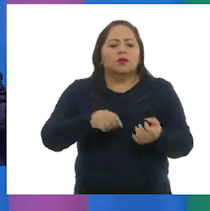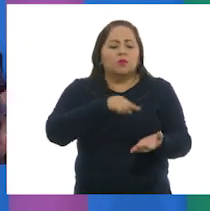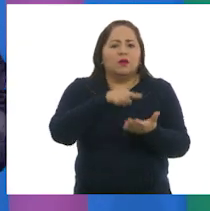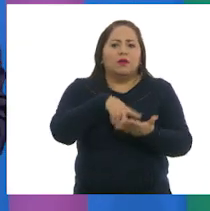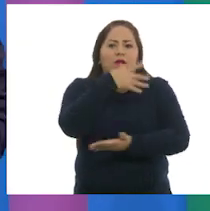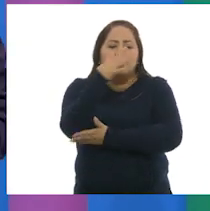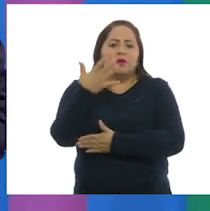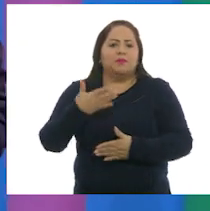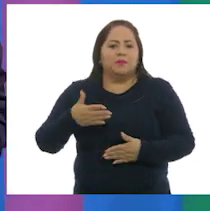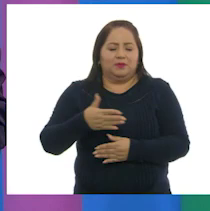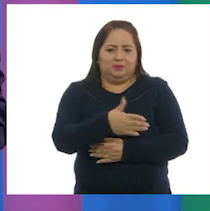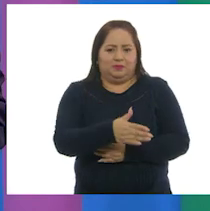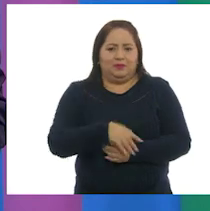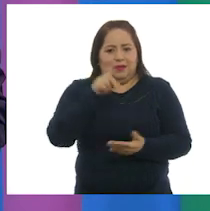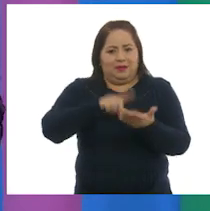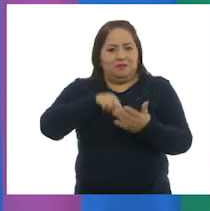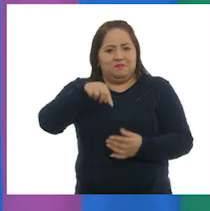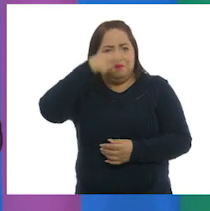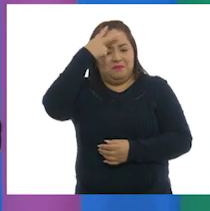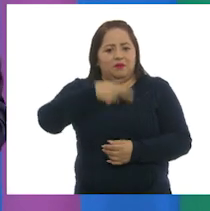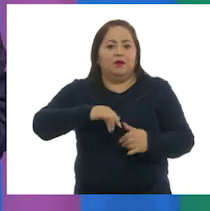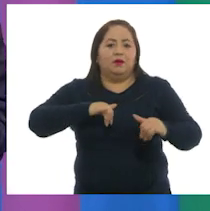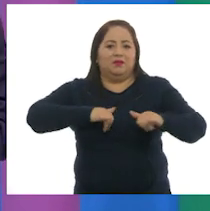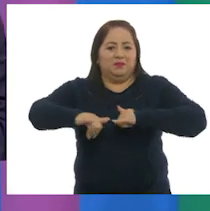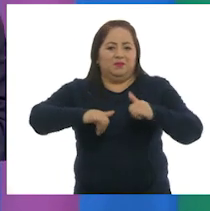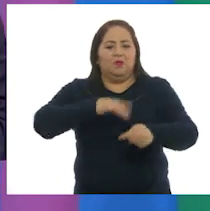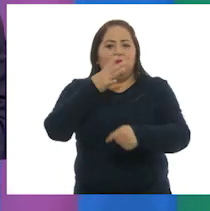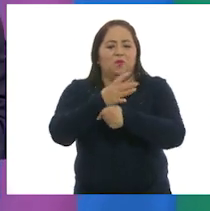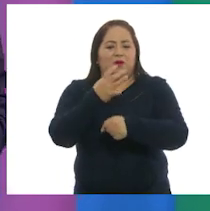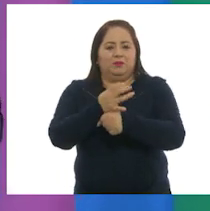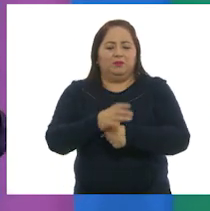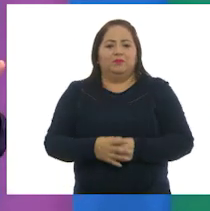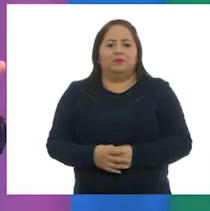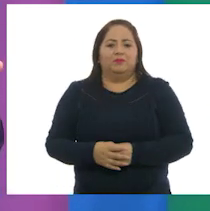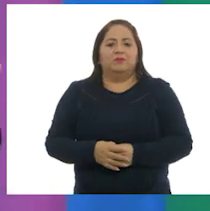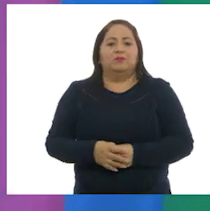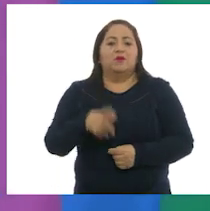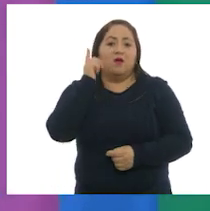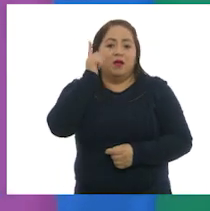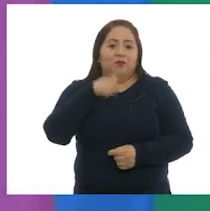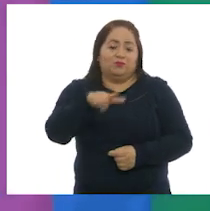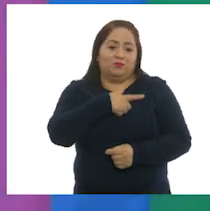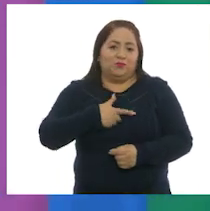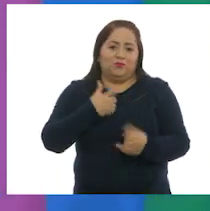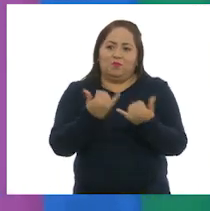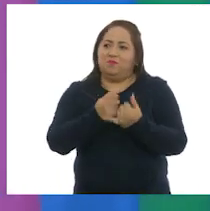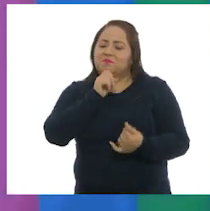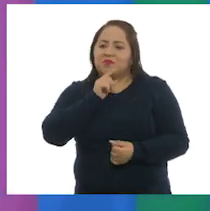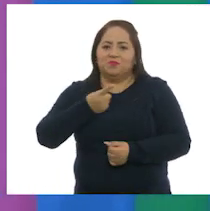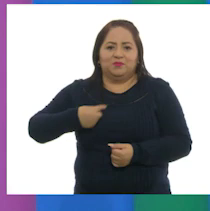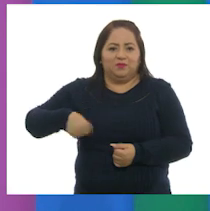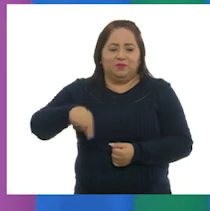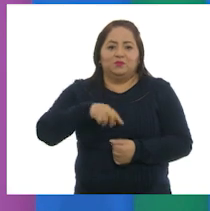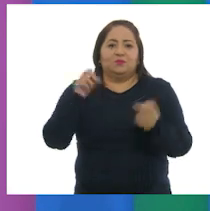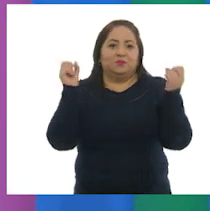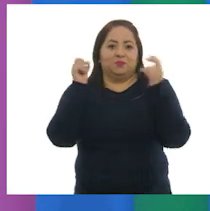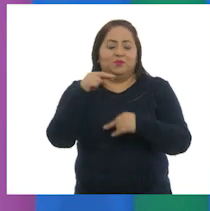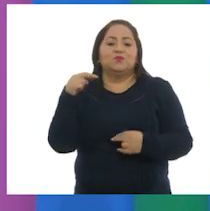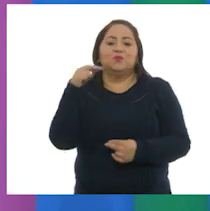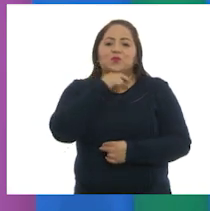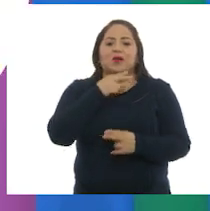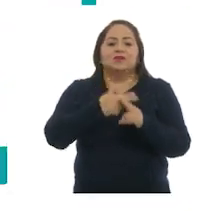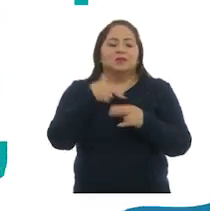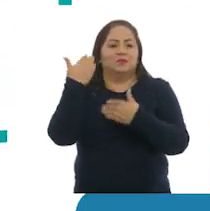forestales y pesqueros en México? Geografía cuarto grado. Espero lo hayan disfrutado tanto como nosotros. Nos vemos